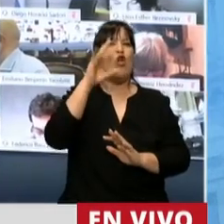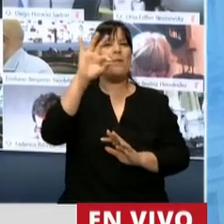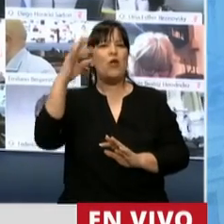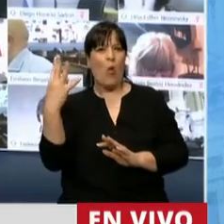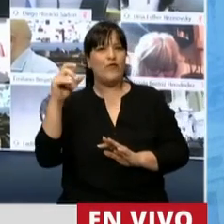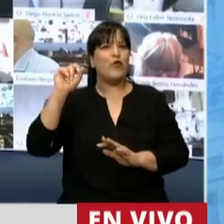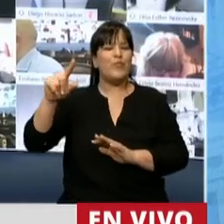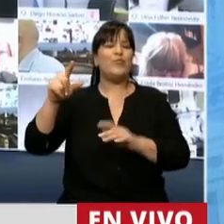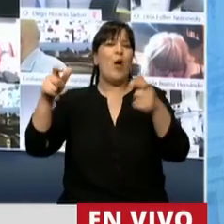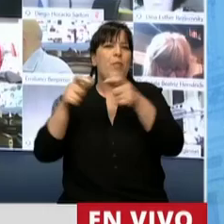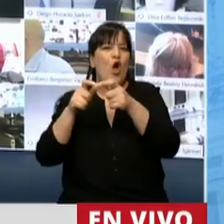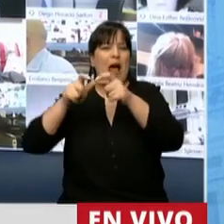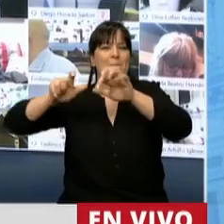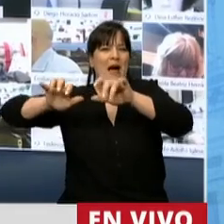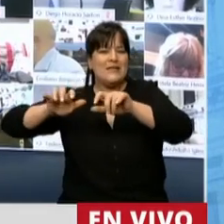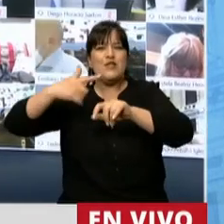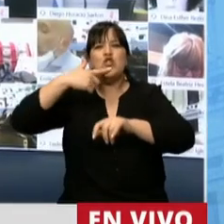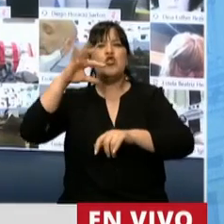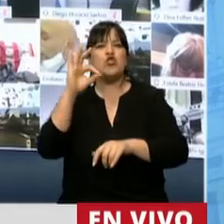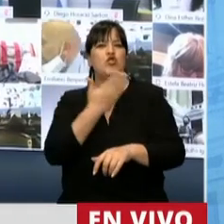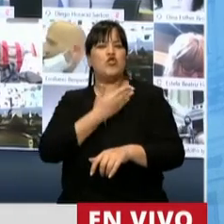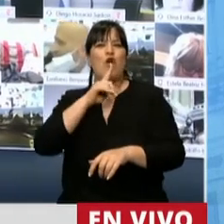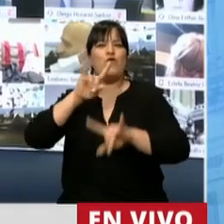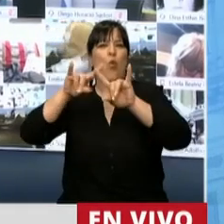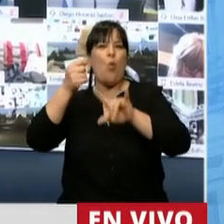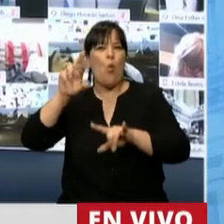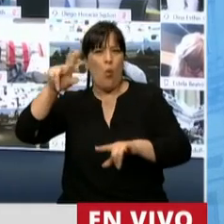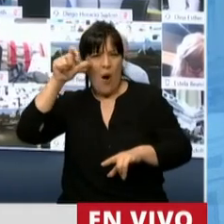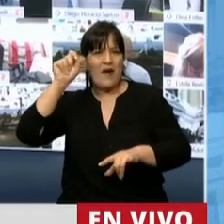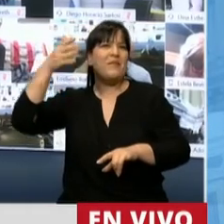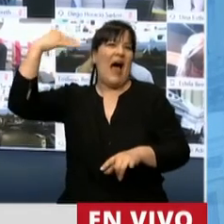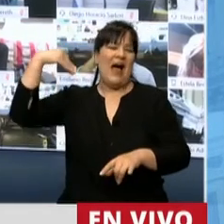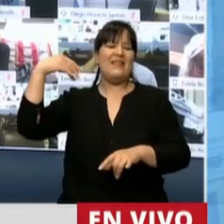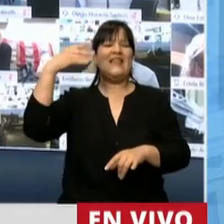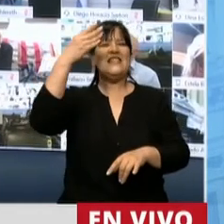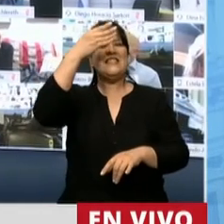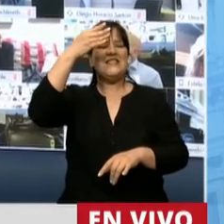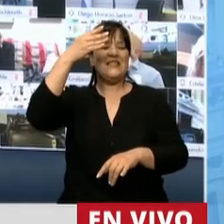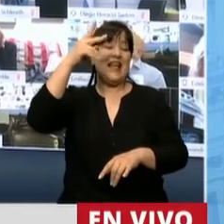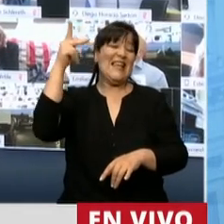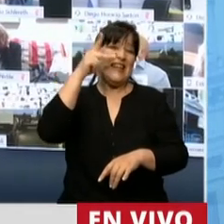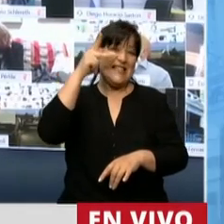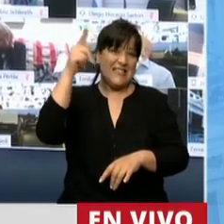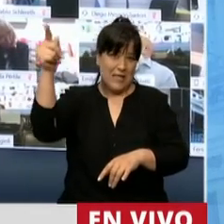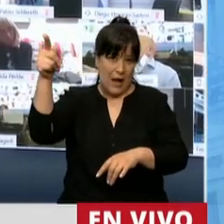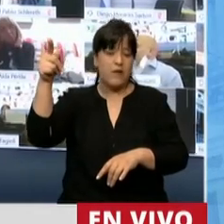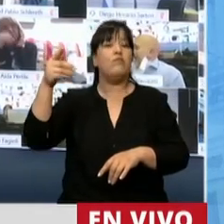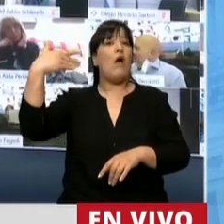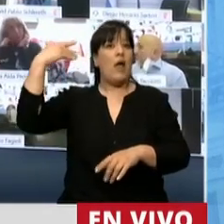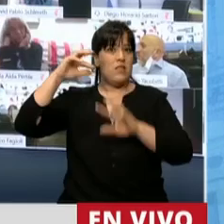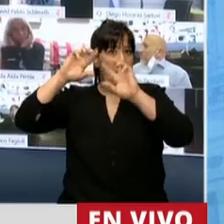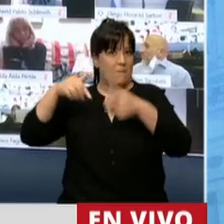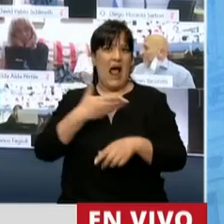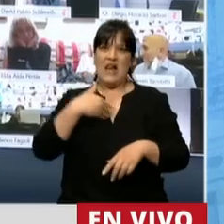del software, dictada durante la presidencia de Néstor Kirchner, que fue una política de Estado,